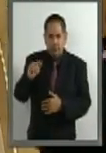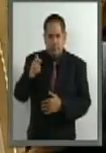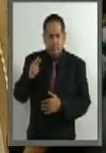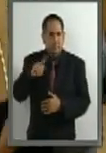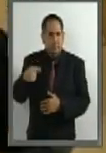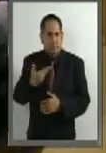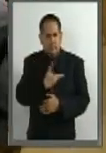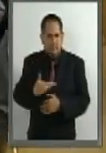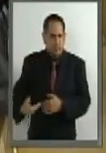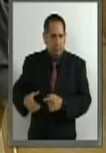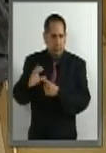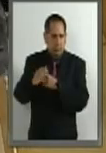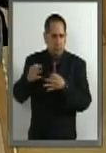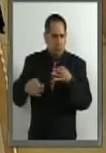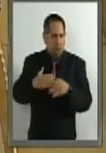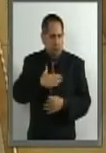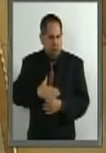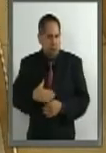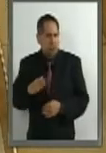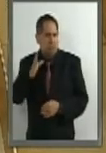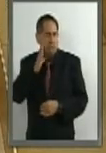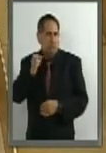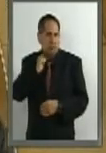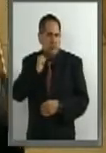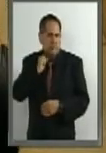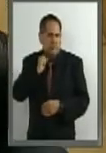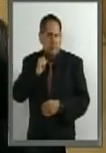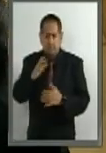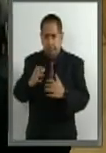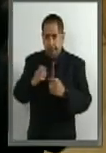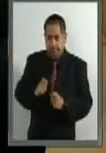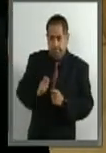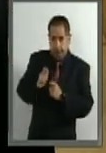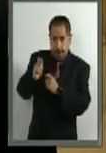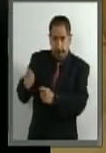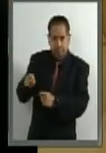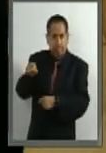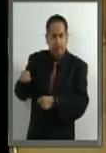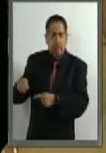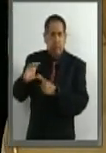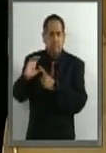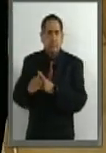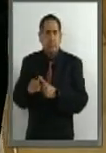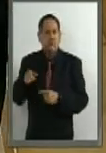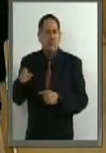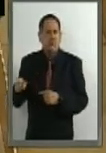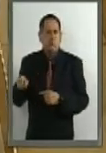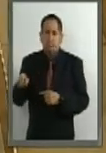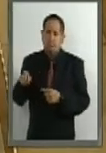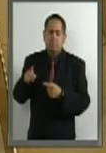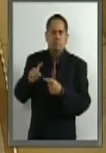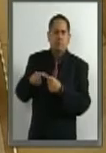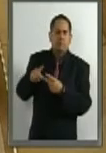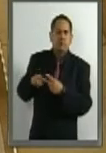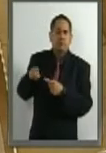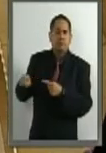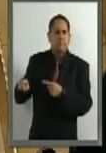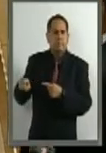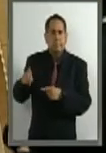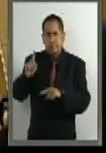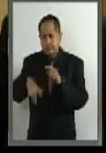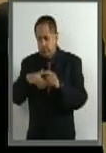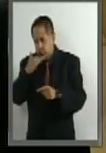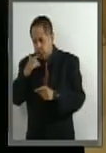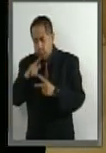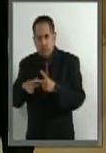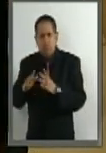Presidenta de la Comisión de Justicia de la Cámara de Senadores. Túrnese a las Comisiones Unidas de Anticorrupción